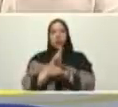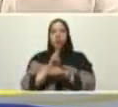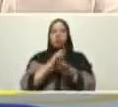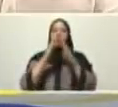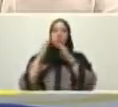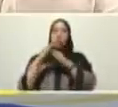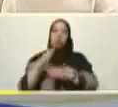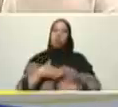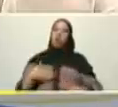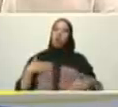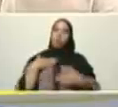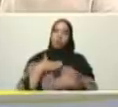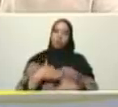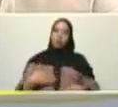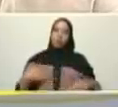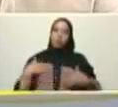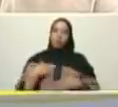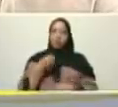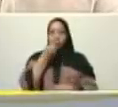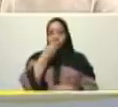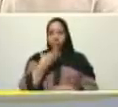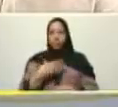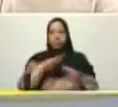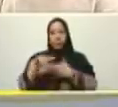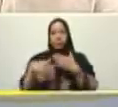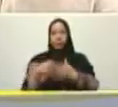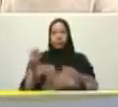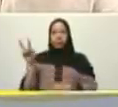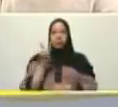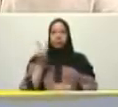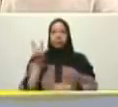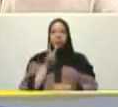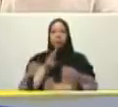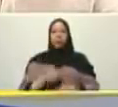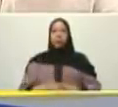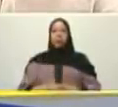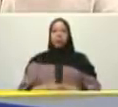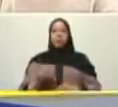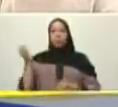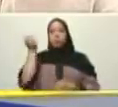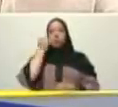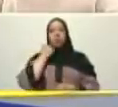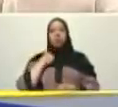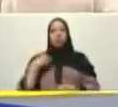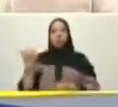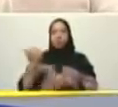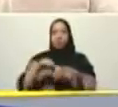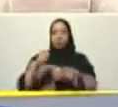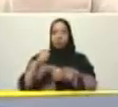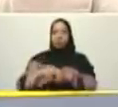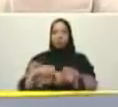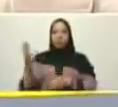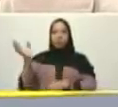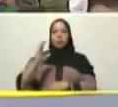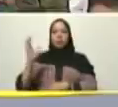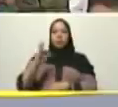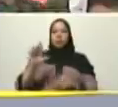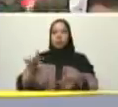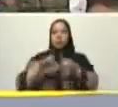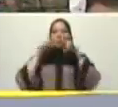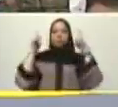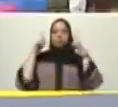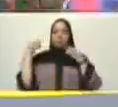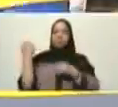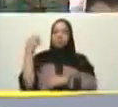vivienda digna a lo largo y ancho del país en valencia maracay caracas la guaira